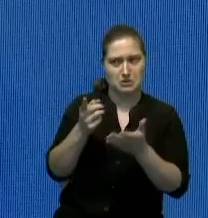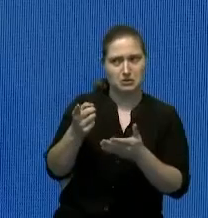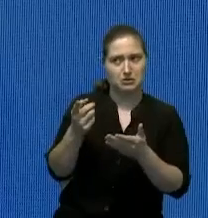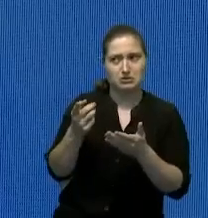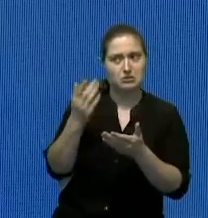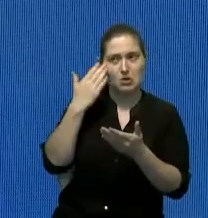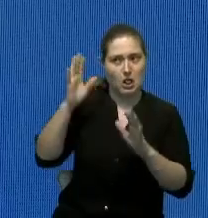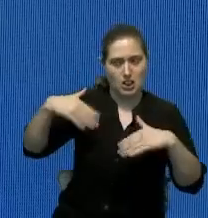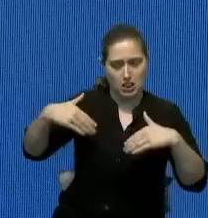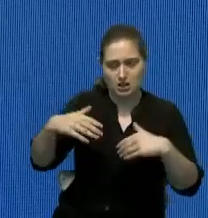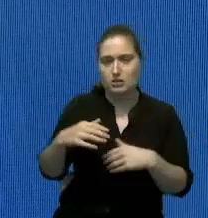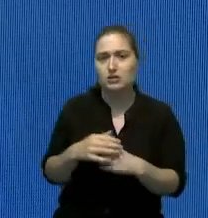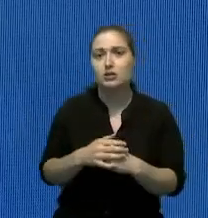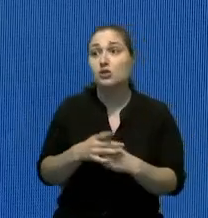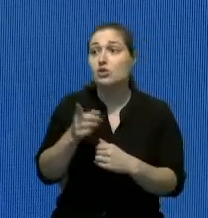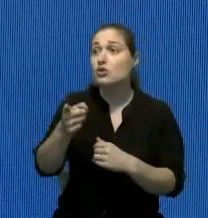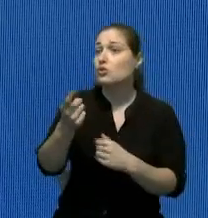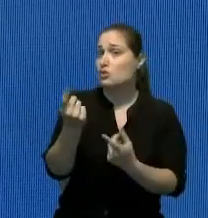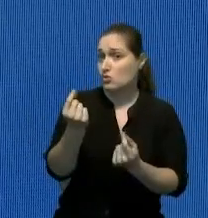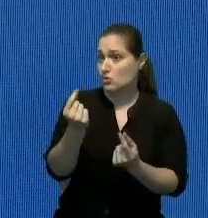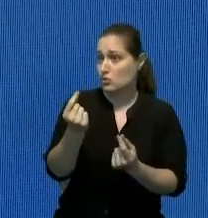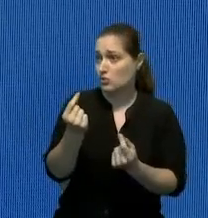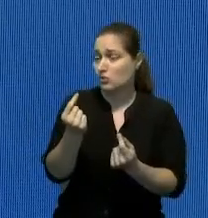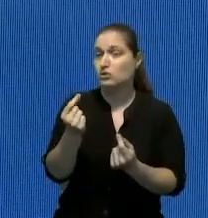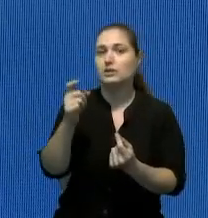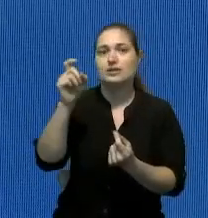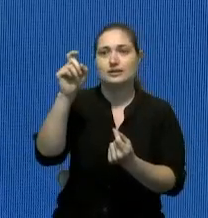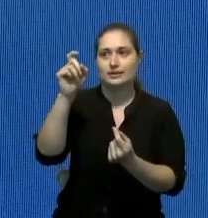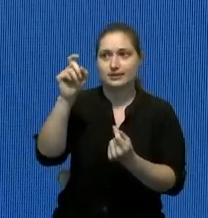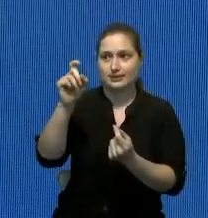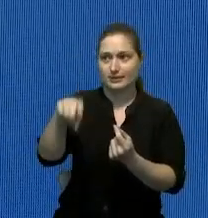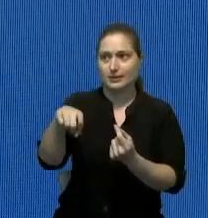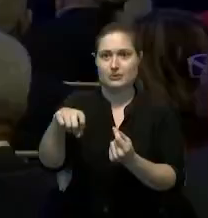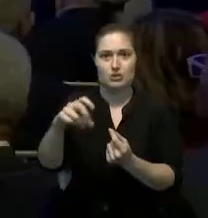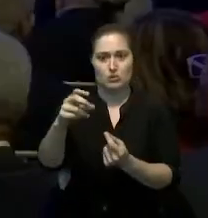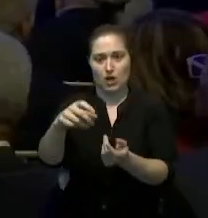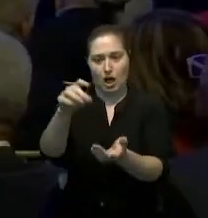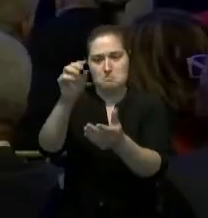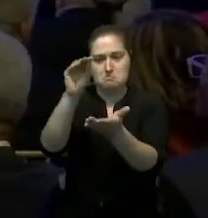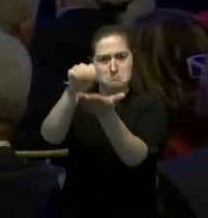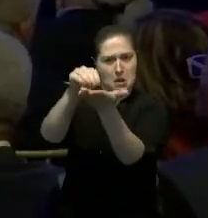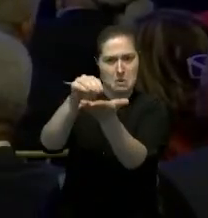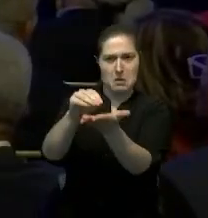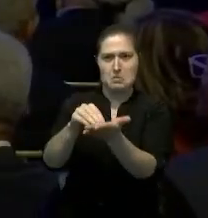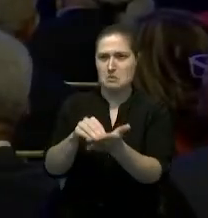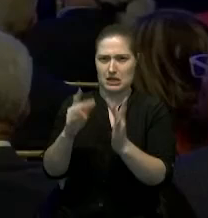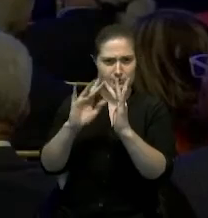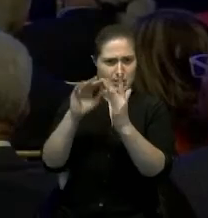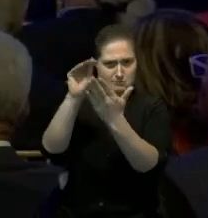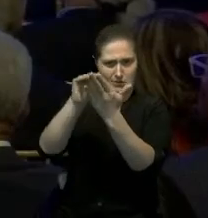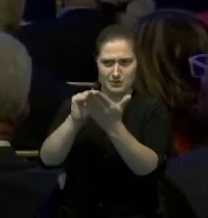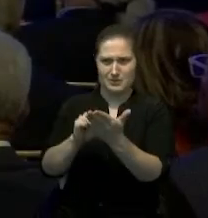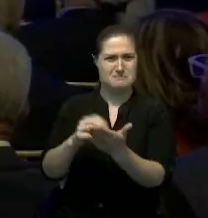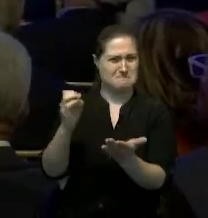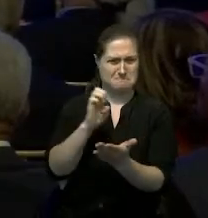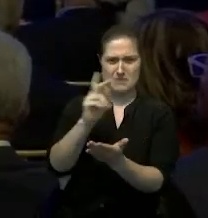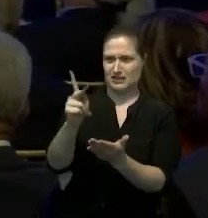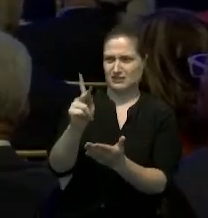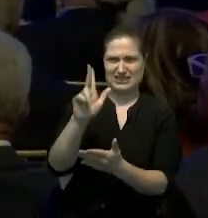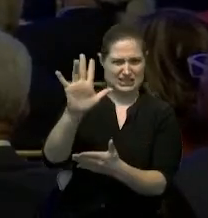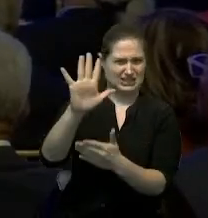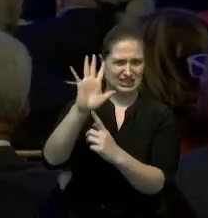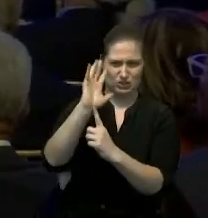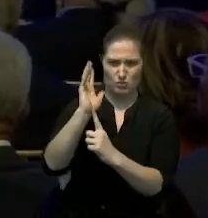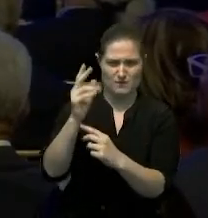que tiene que reembolsarlo y se reembolsa en 5 minutos se reembolsa y por qué no está ahí